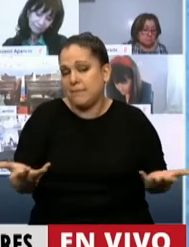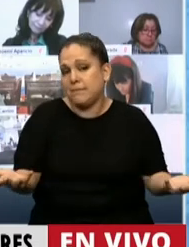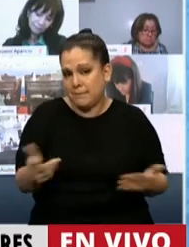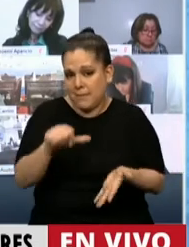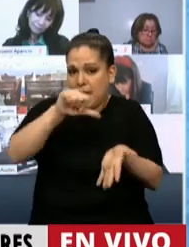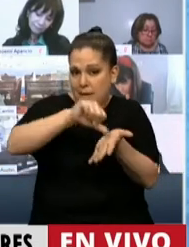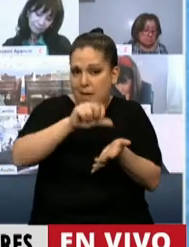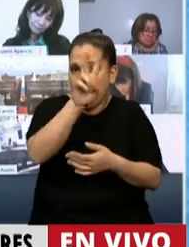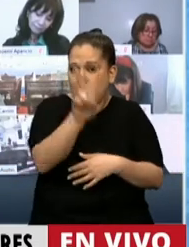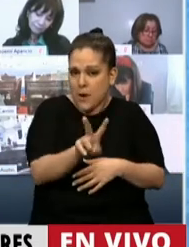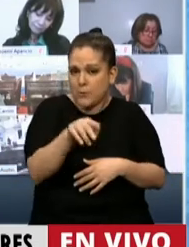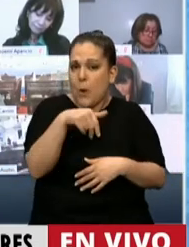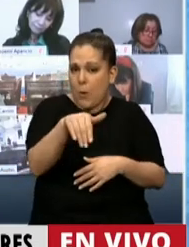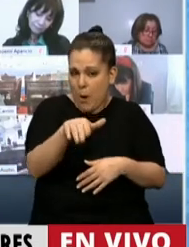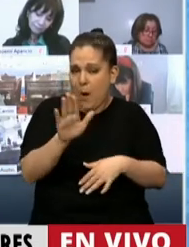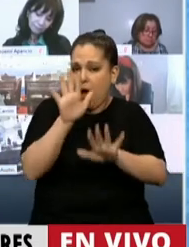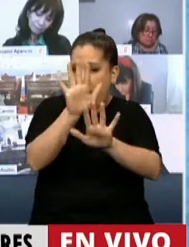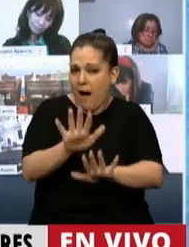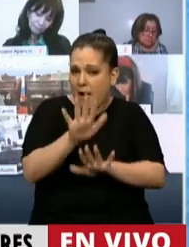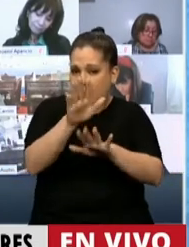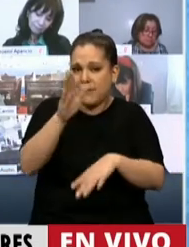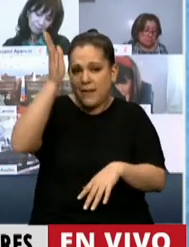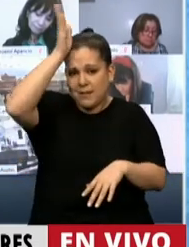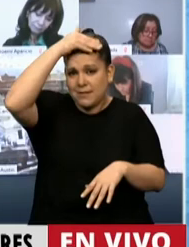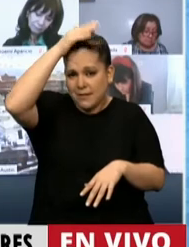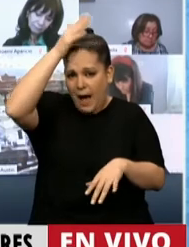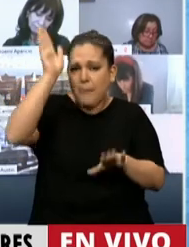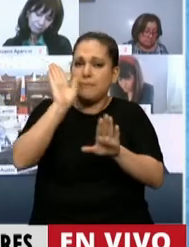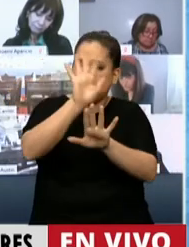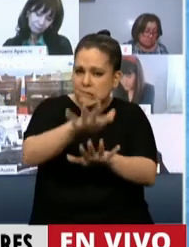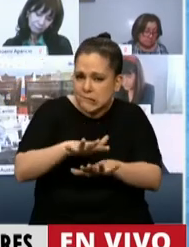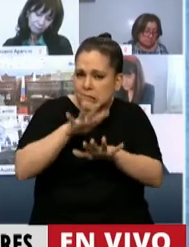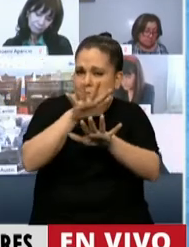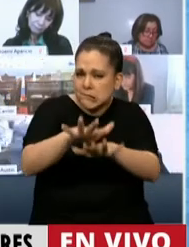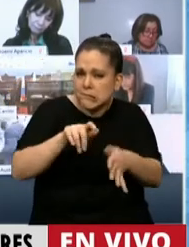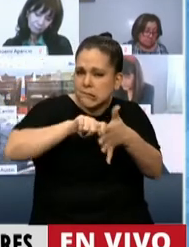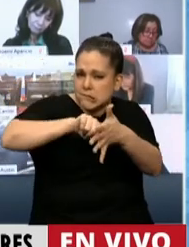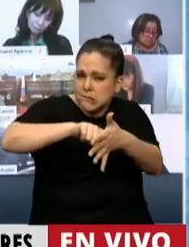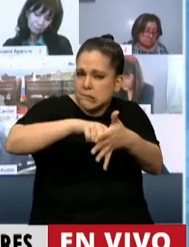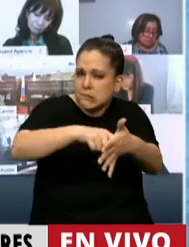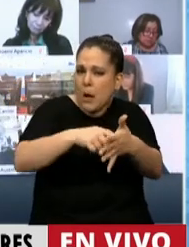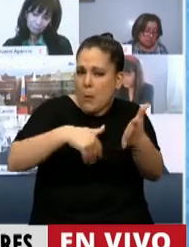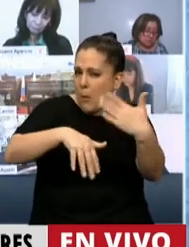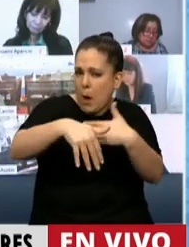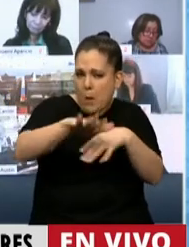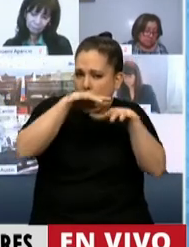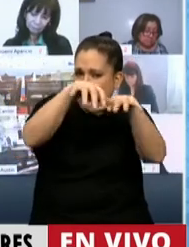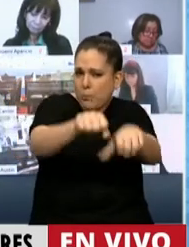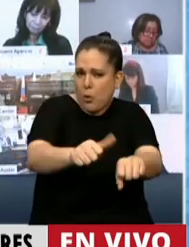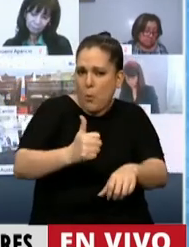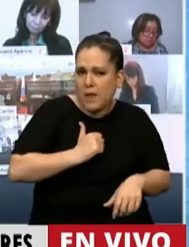viene siendo objeto de un sistemático plan de acoso por parte de Trump y del Pentágono y está preparando una intervención militar directa.